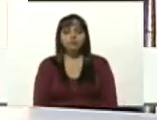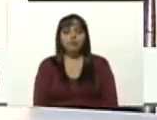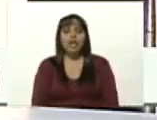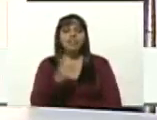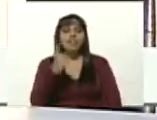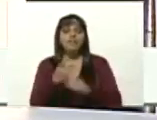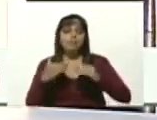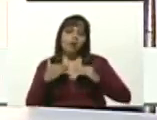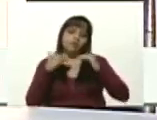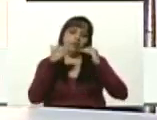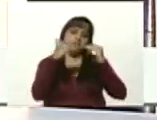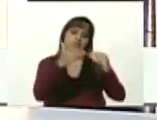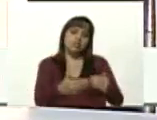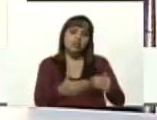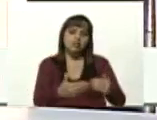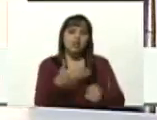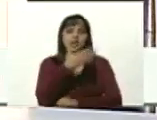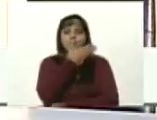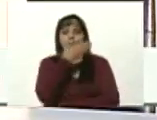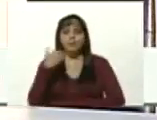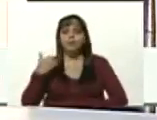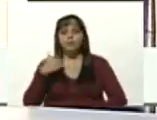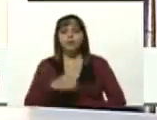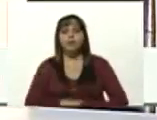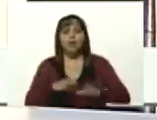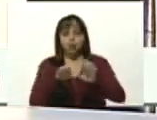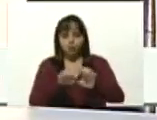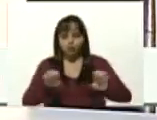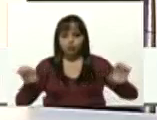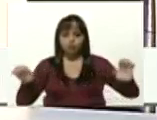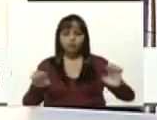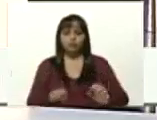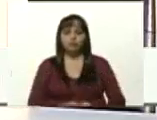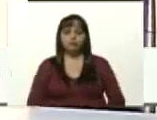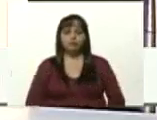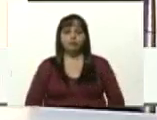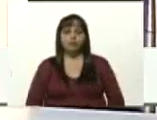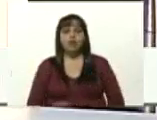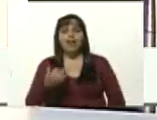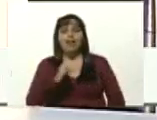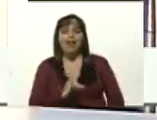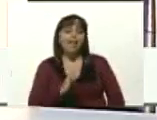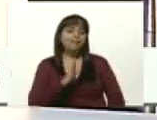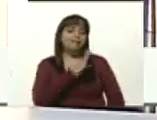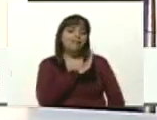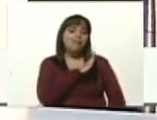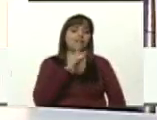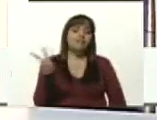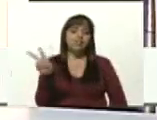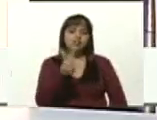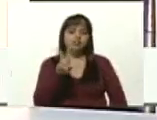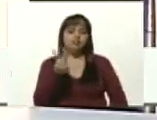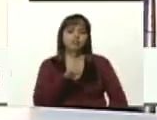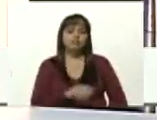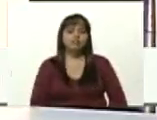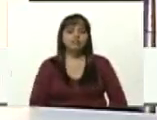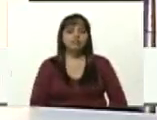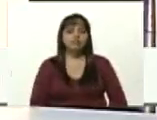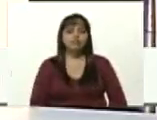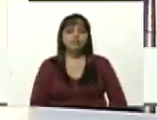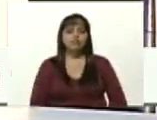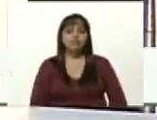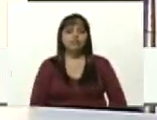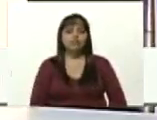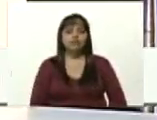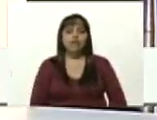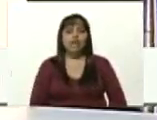avanzar hacia la mejor educación que haya existido en Venezuela debemos tener